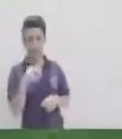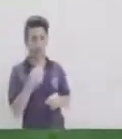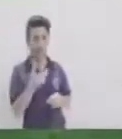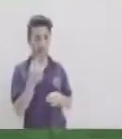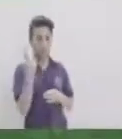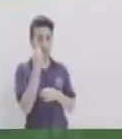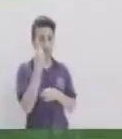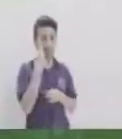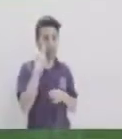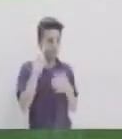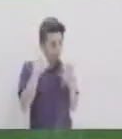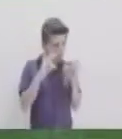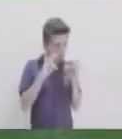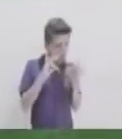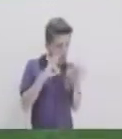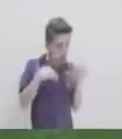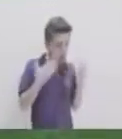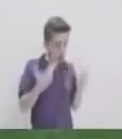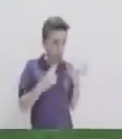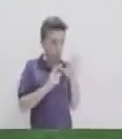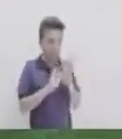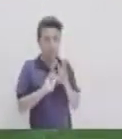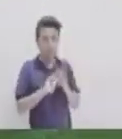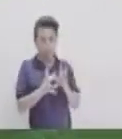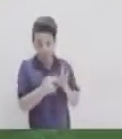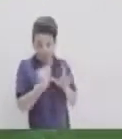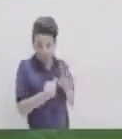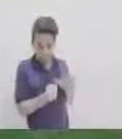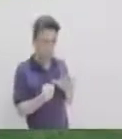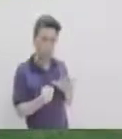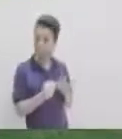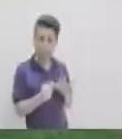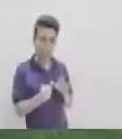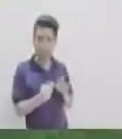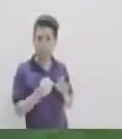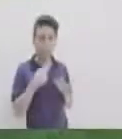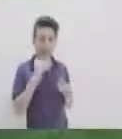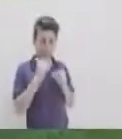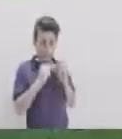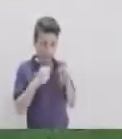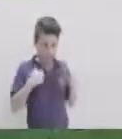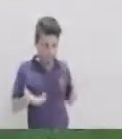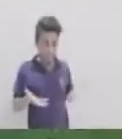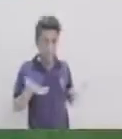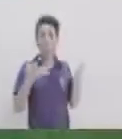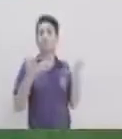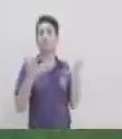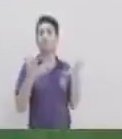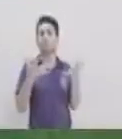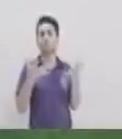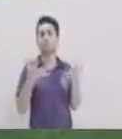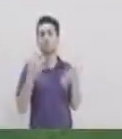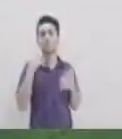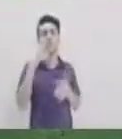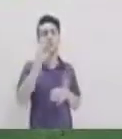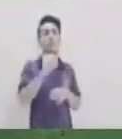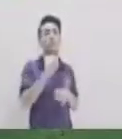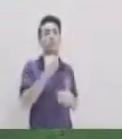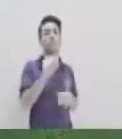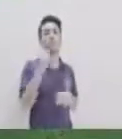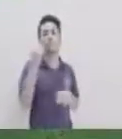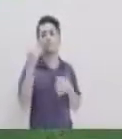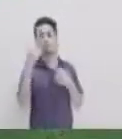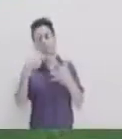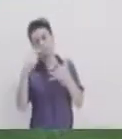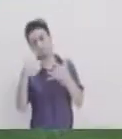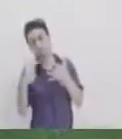El tratar de ser líderes Y no forzadamente Si no pues muchas veces Hay cualidades Que uno debe desarrollar Para poder llegar A ese punto Y tomar